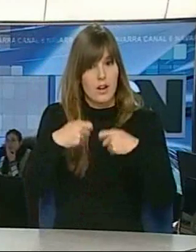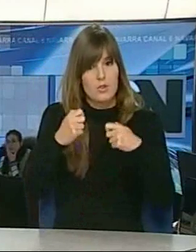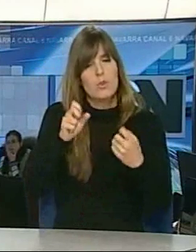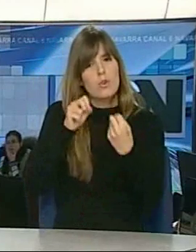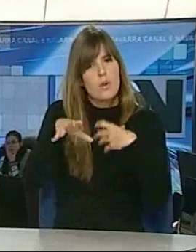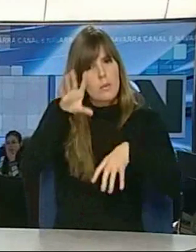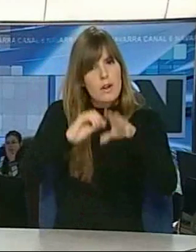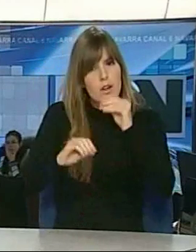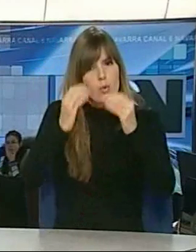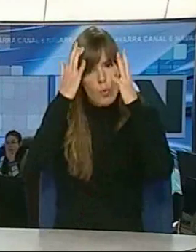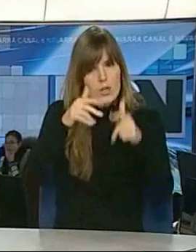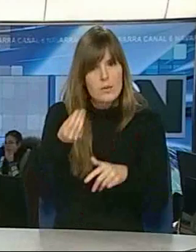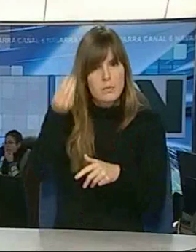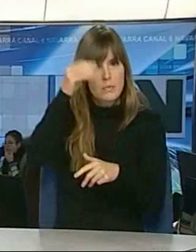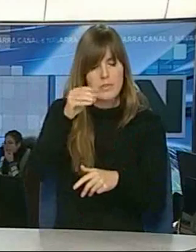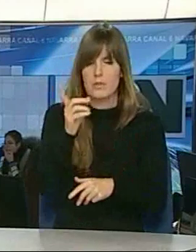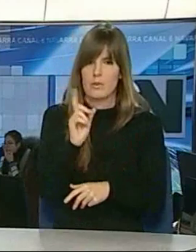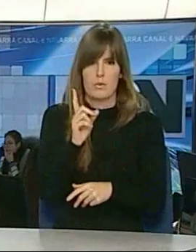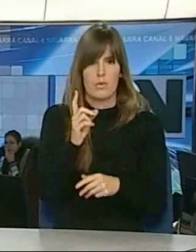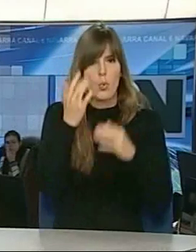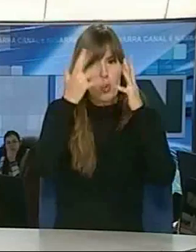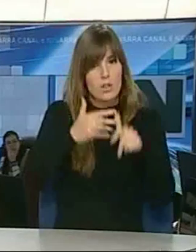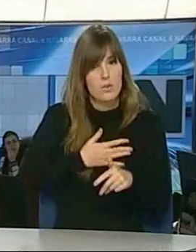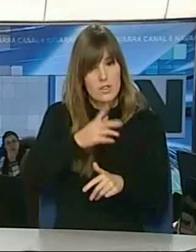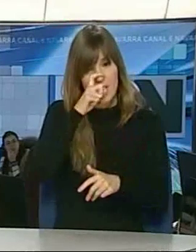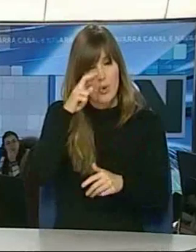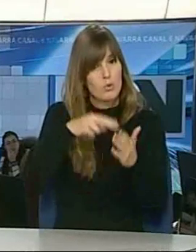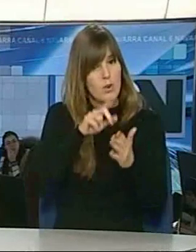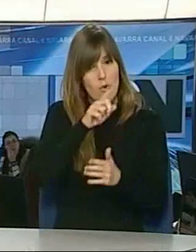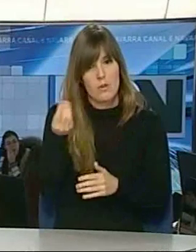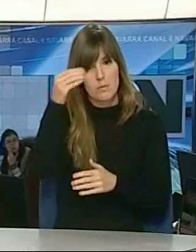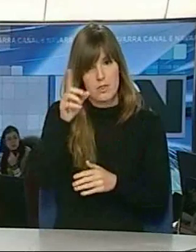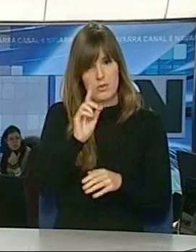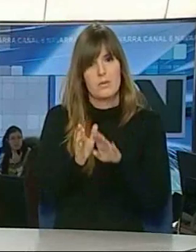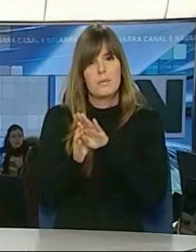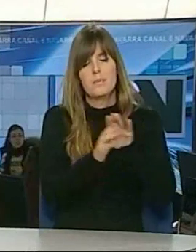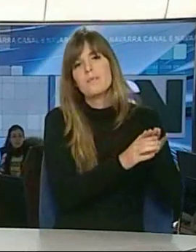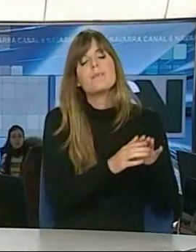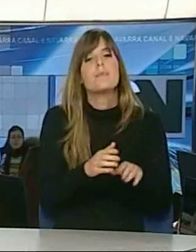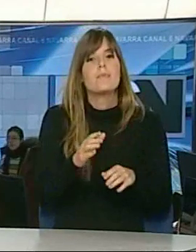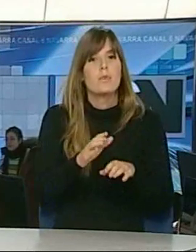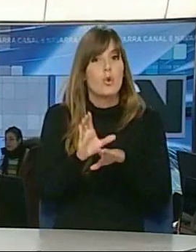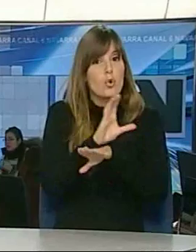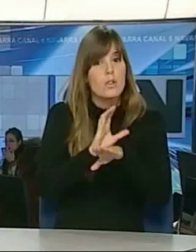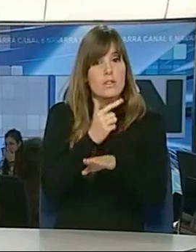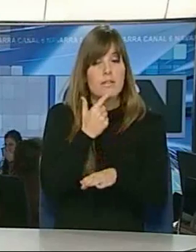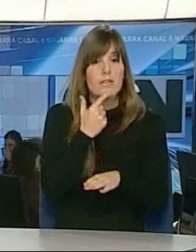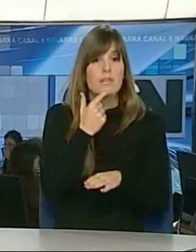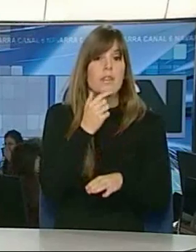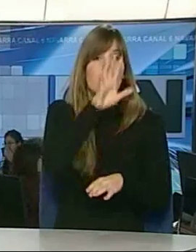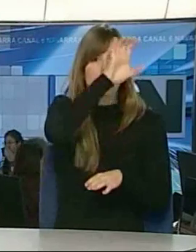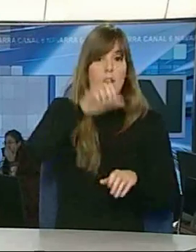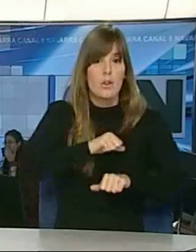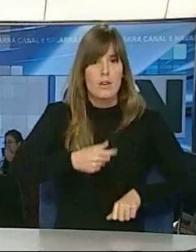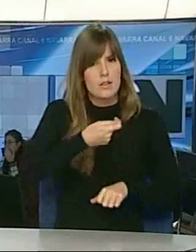la autovía del Pirineo en nuestras cuentas del año 2011. Miranda asegura que el marco nacional de incumplimiento de las comunidades